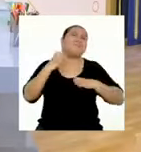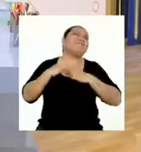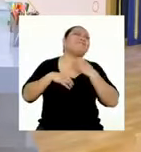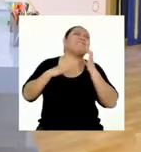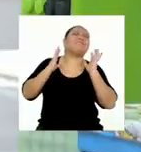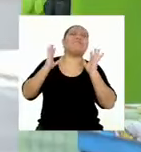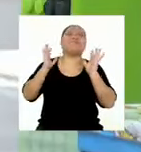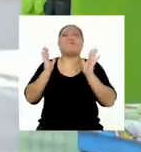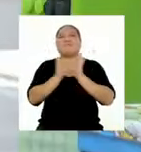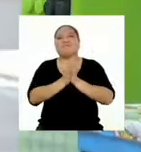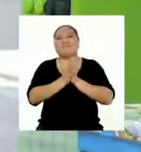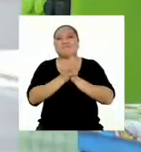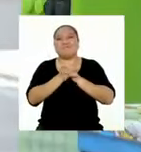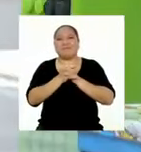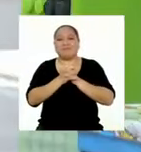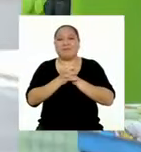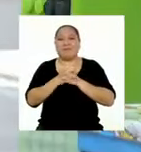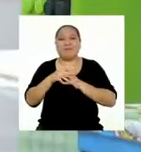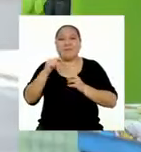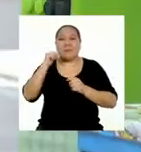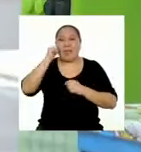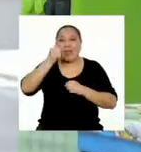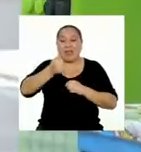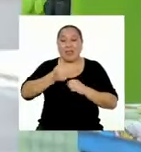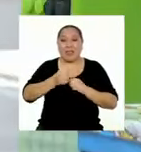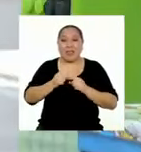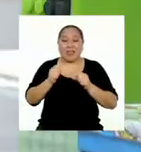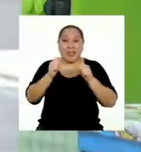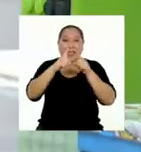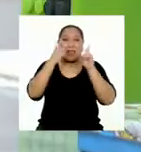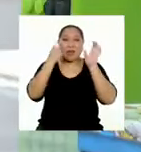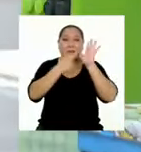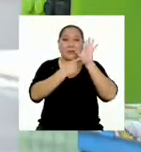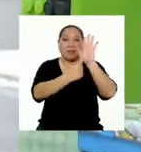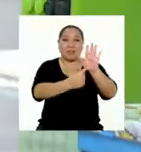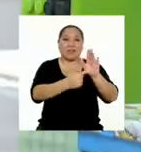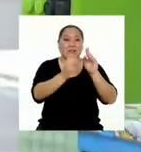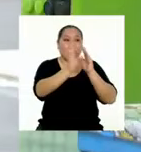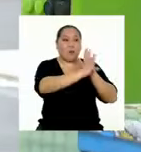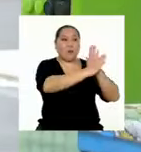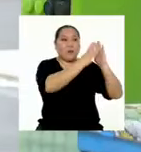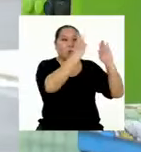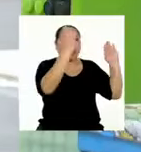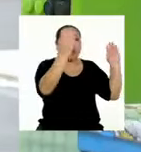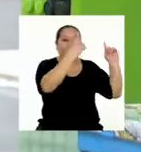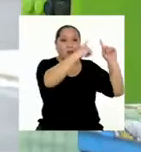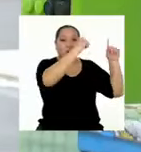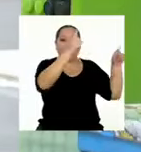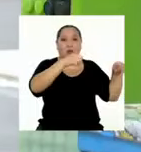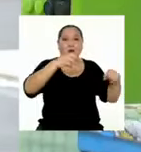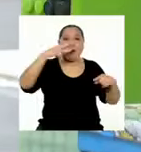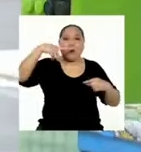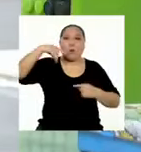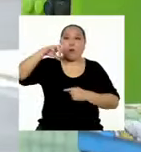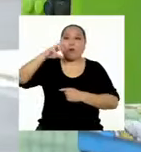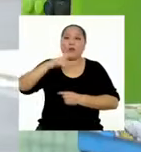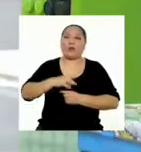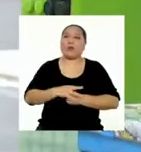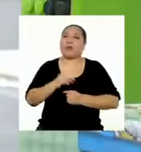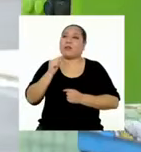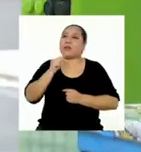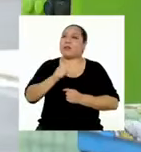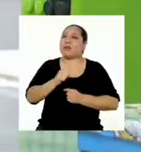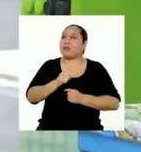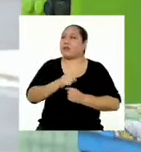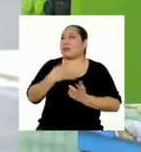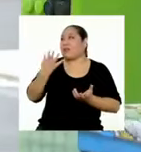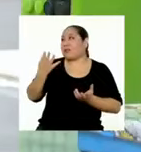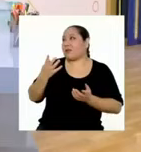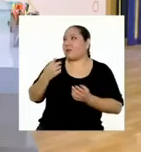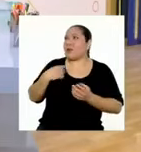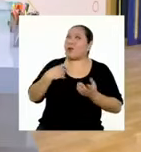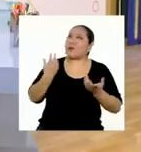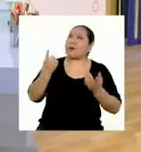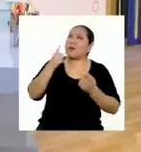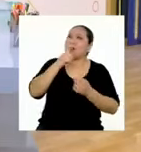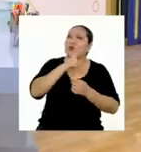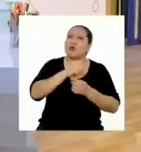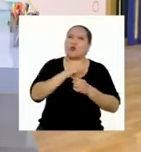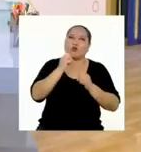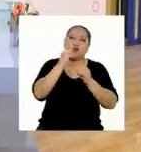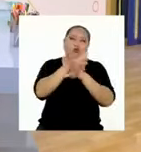emoción! Ya que mañana es la gran presentación del periódico mural, ¿podemos hacer una Zoom Party?